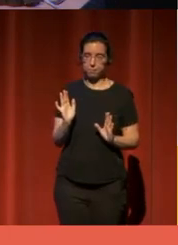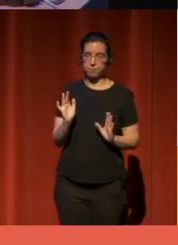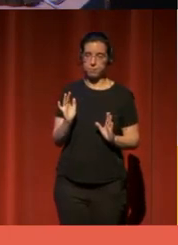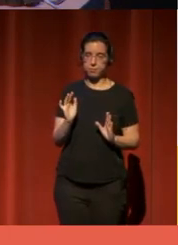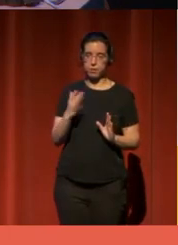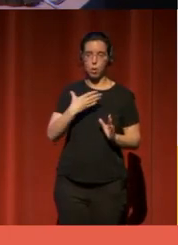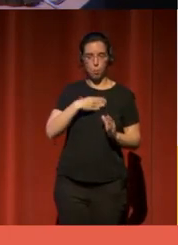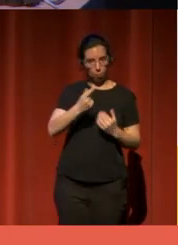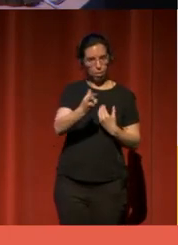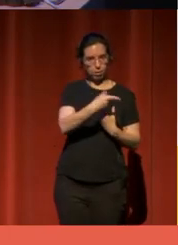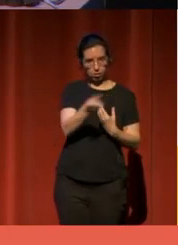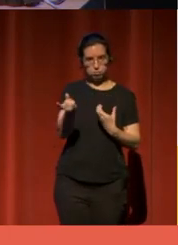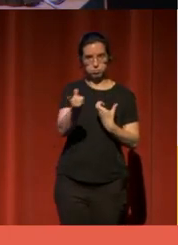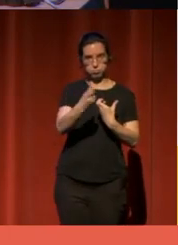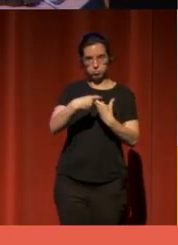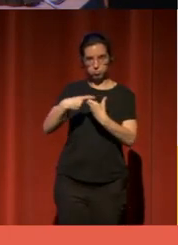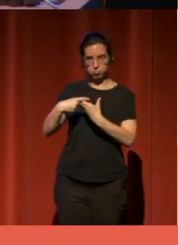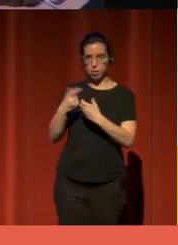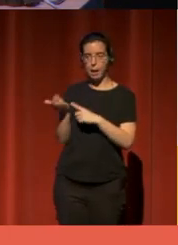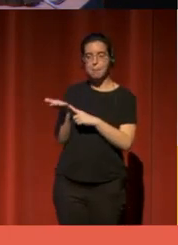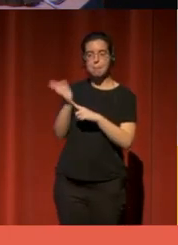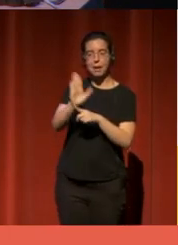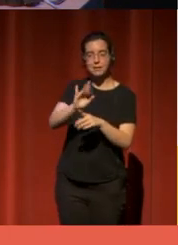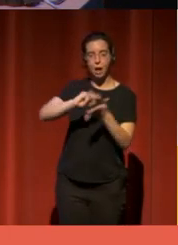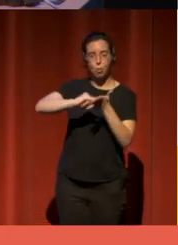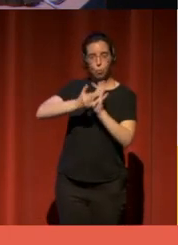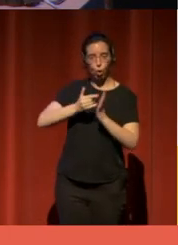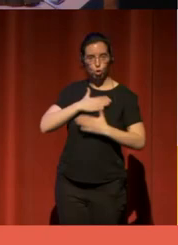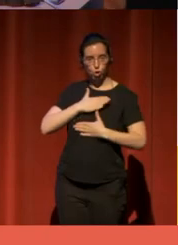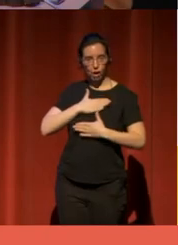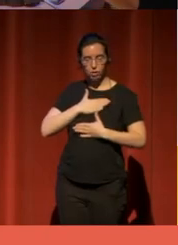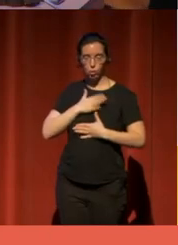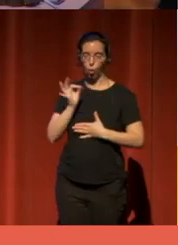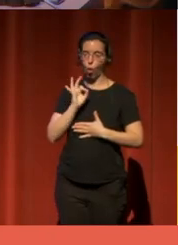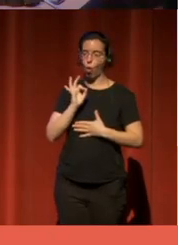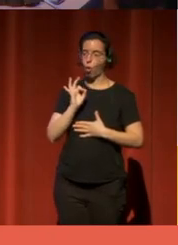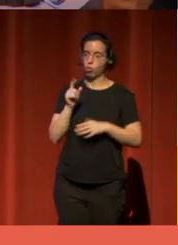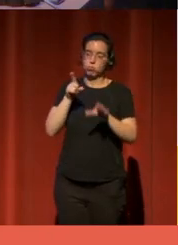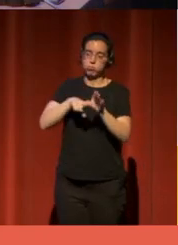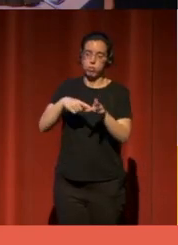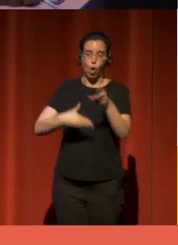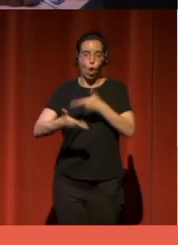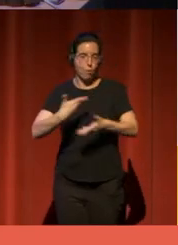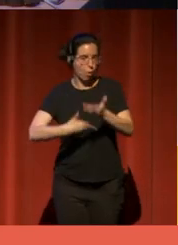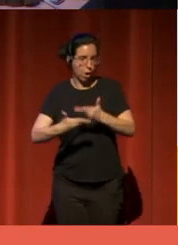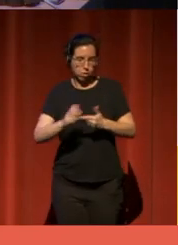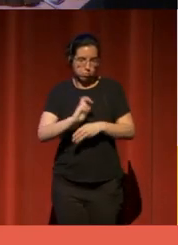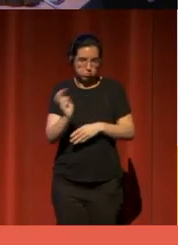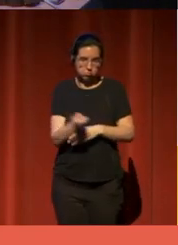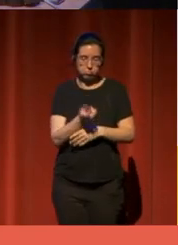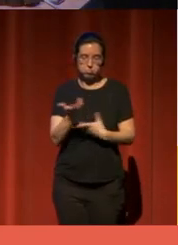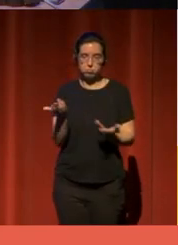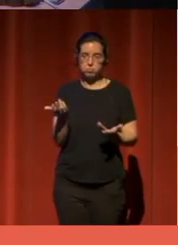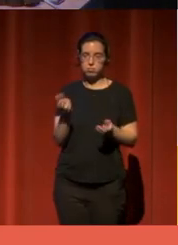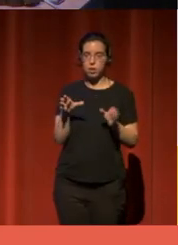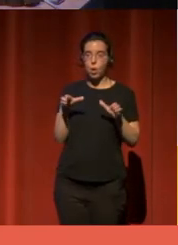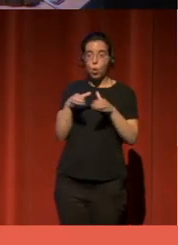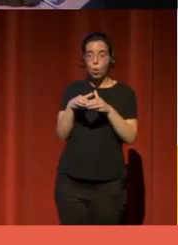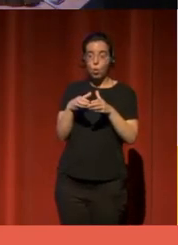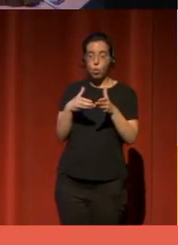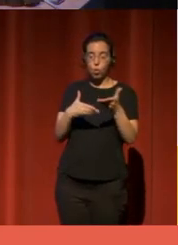pues podéis participar presentando un proyecto o como colaboradores, etc. El sesgo colaborativo,